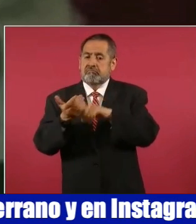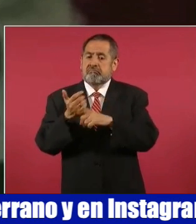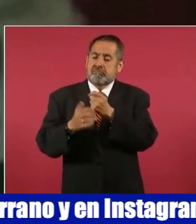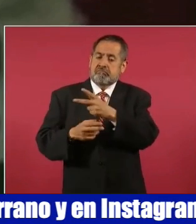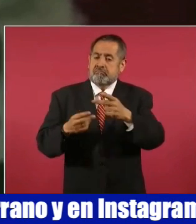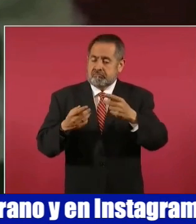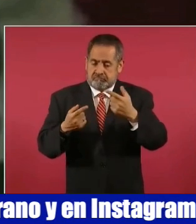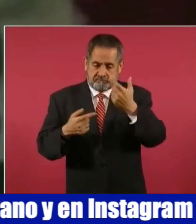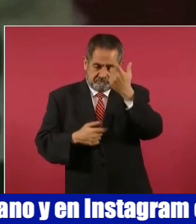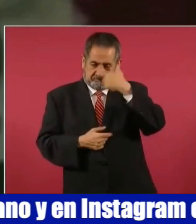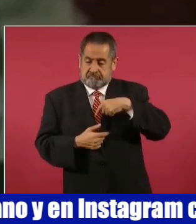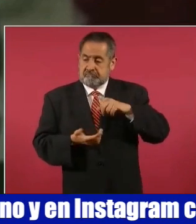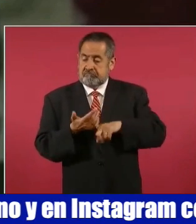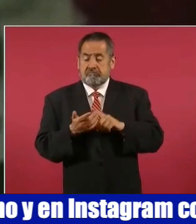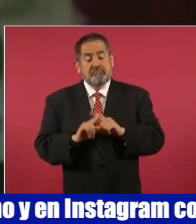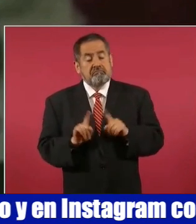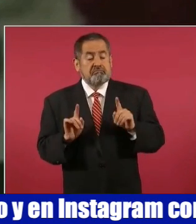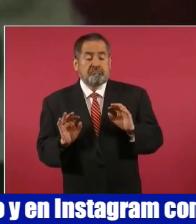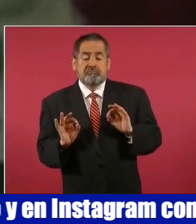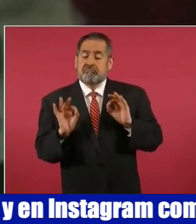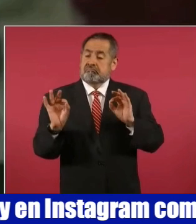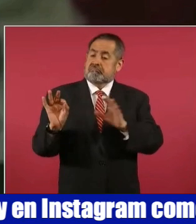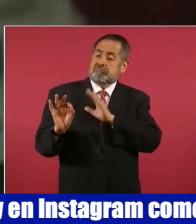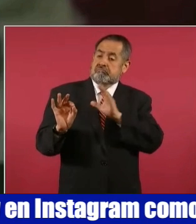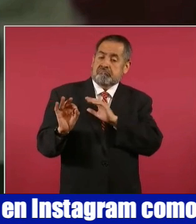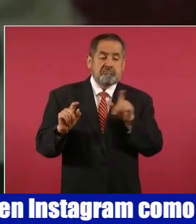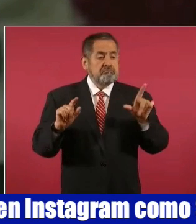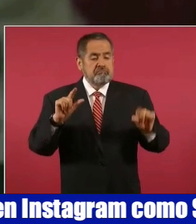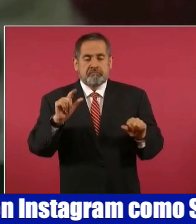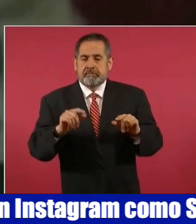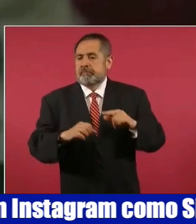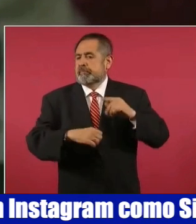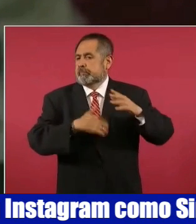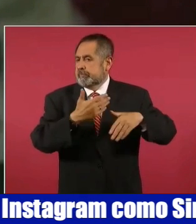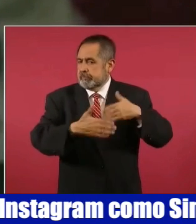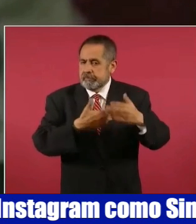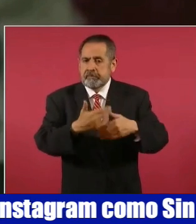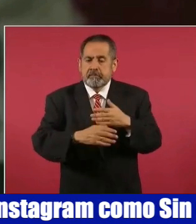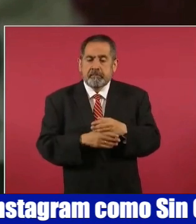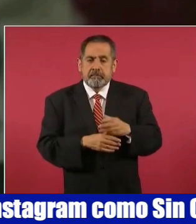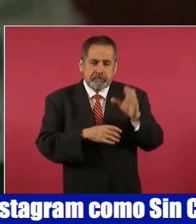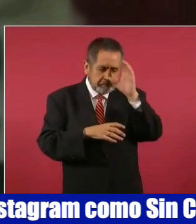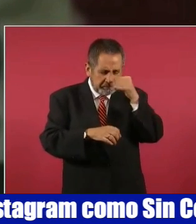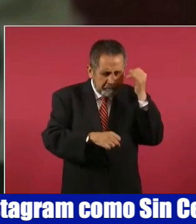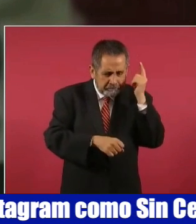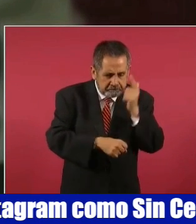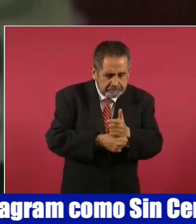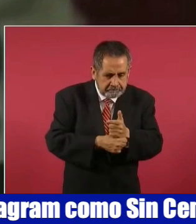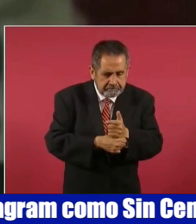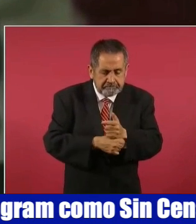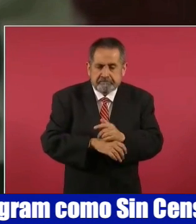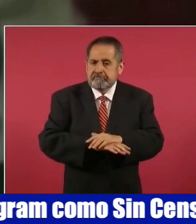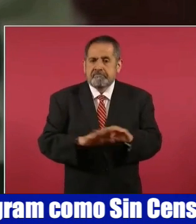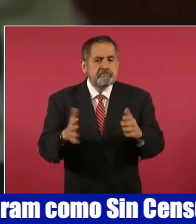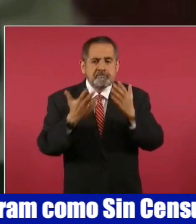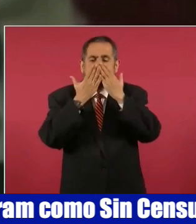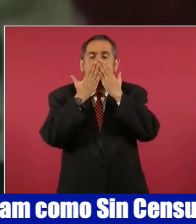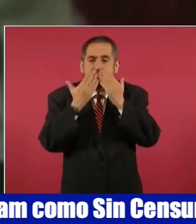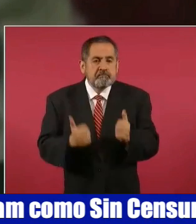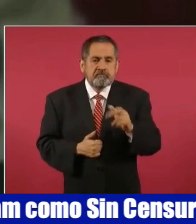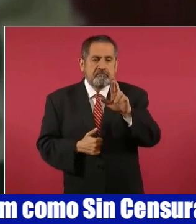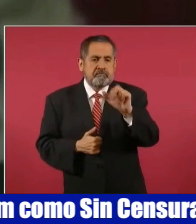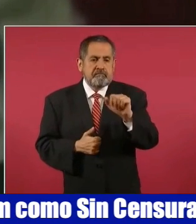por su aspecto físico. Décadas después, los científicos concluyeron que no hay razas